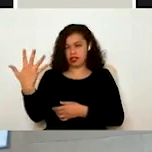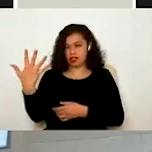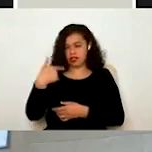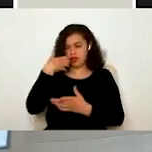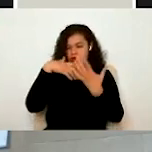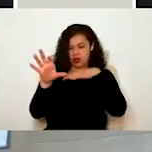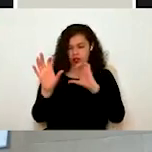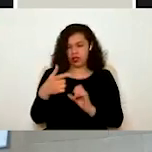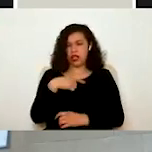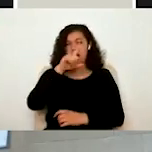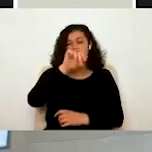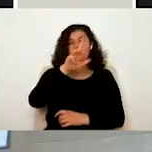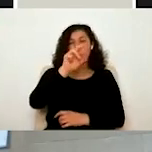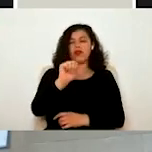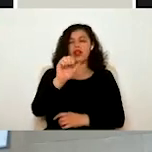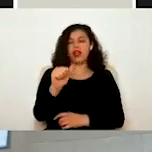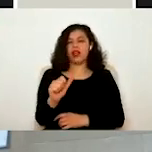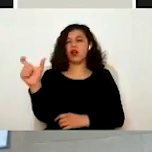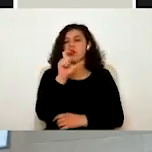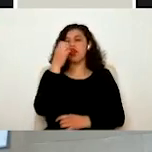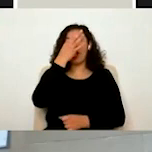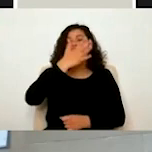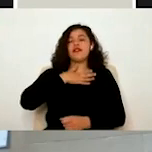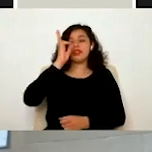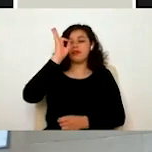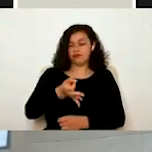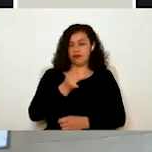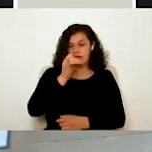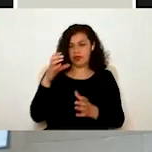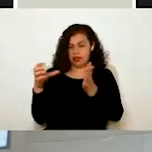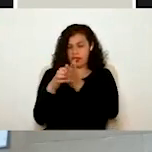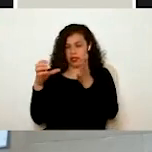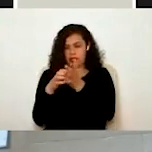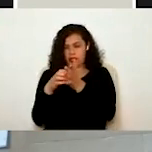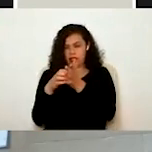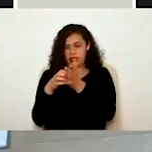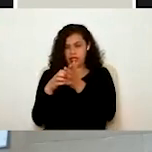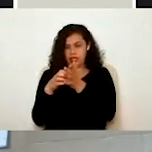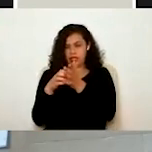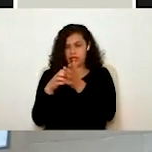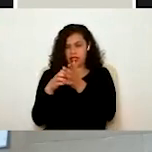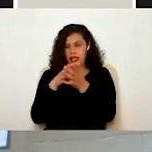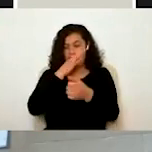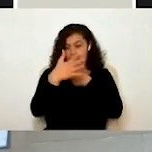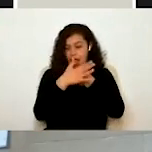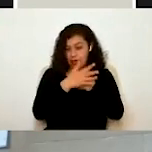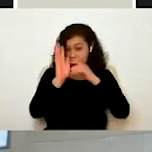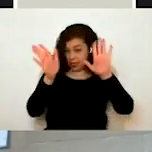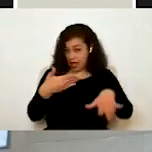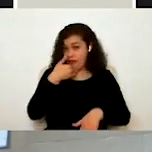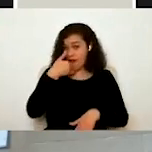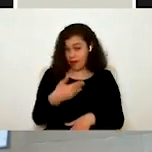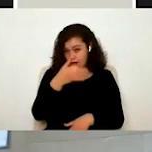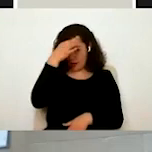Laura, ¿cuándo aparece autorizado en el buzón? ¿Cuándo aparece autorizado en el buzón indica que ya está correcto y